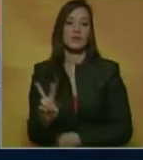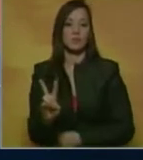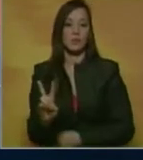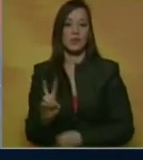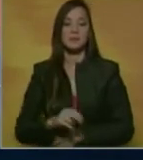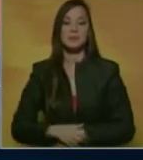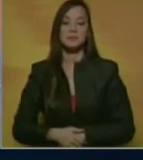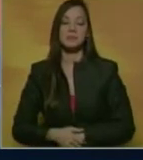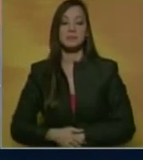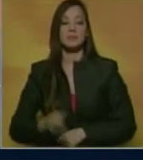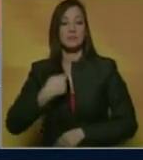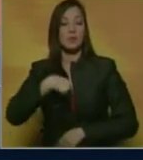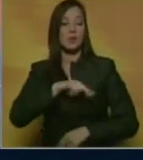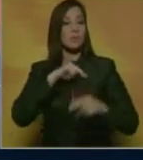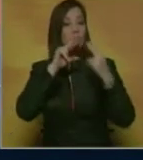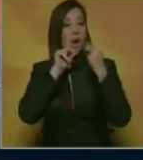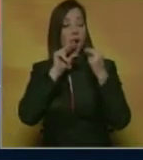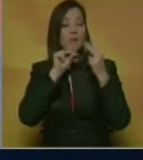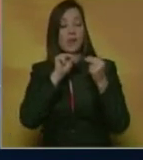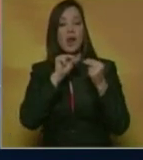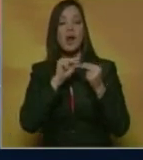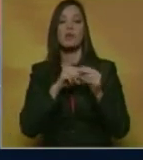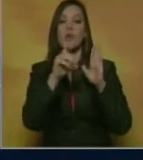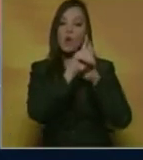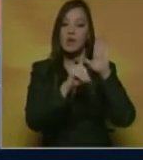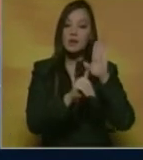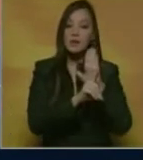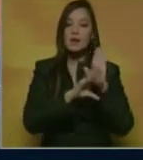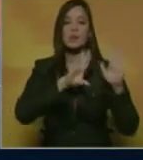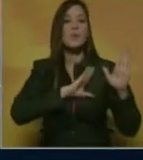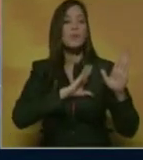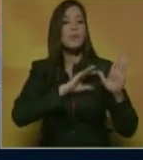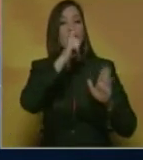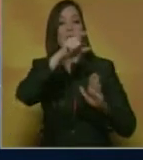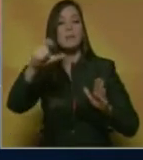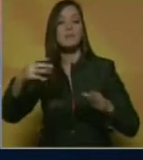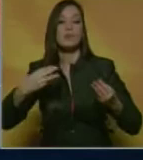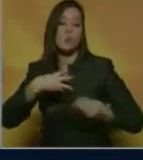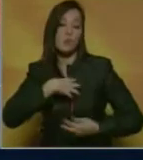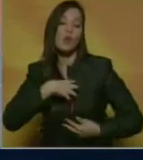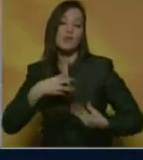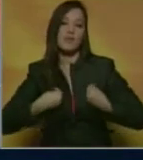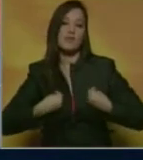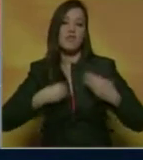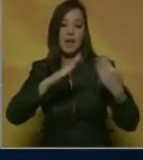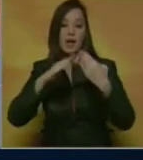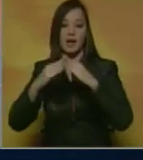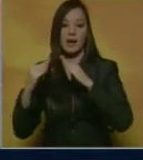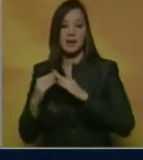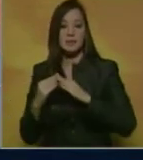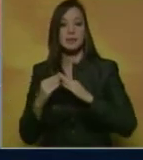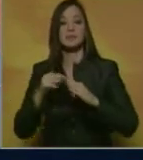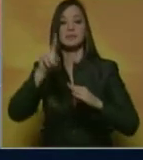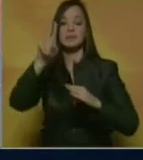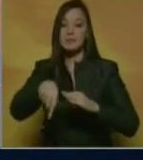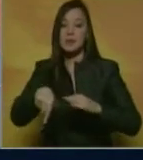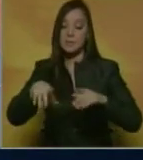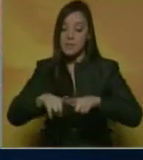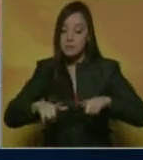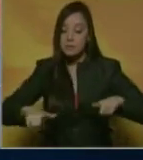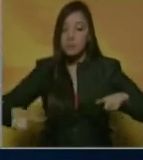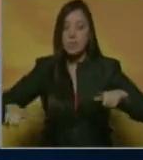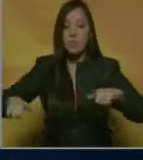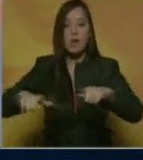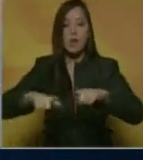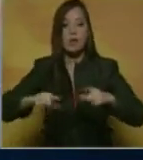garantía del derecho a la ciudad, de una política estratégica de reordenamiento territorial que se va a desarrollar con